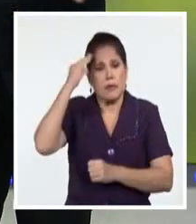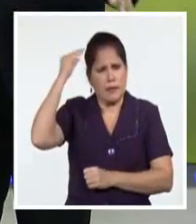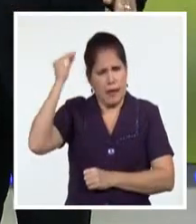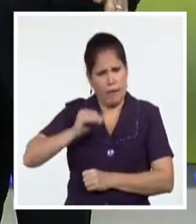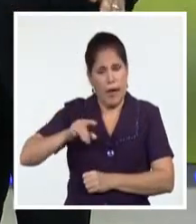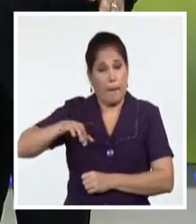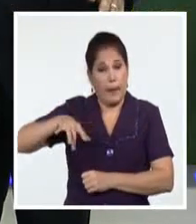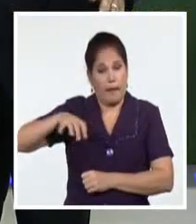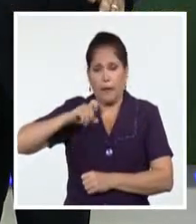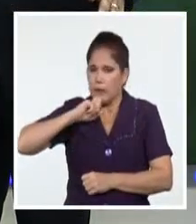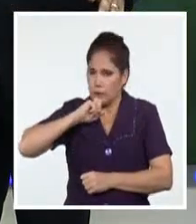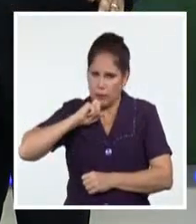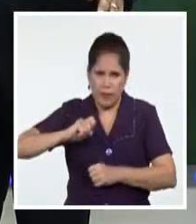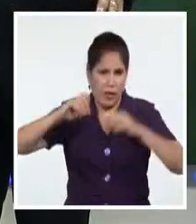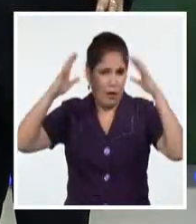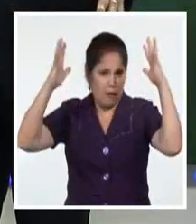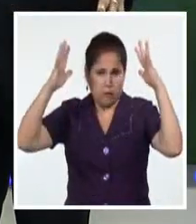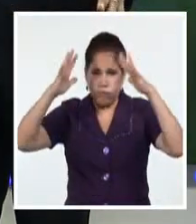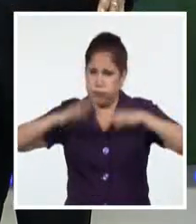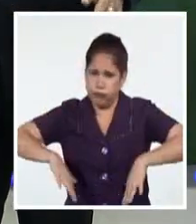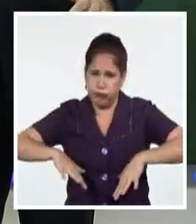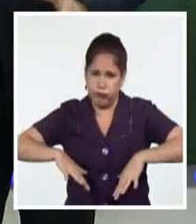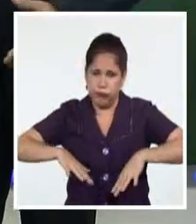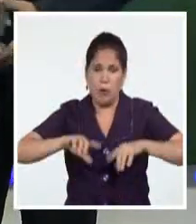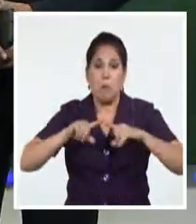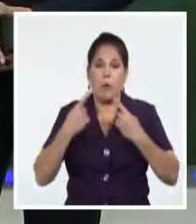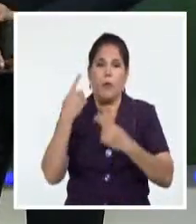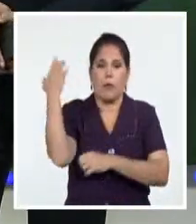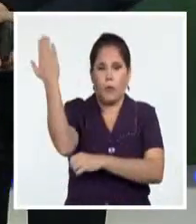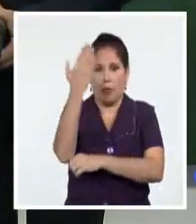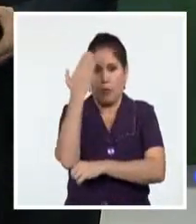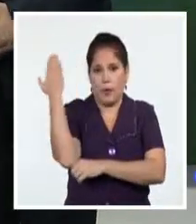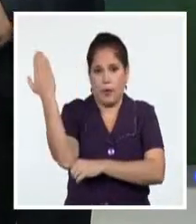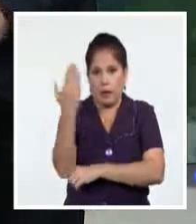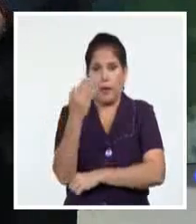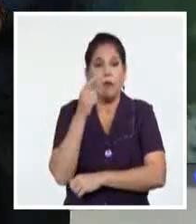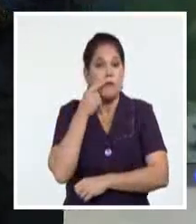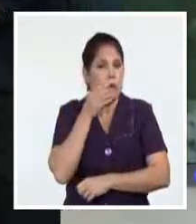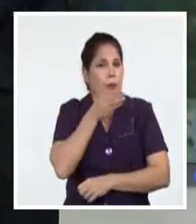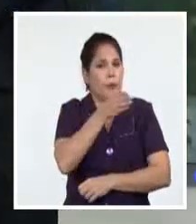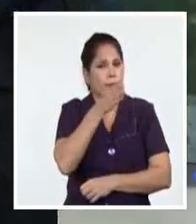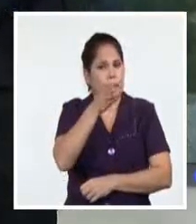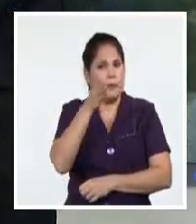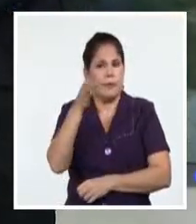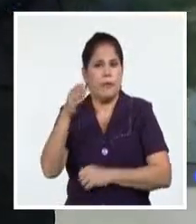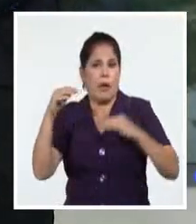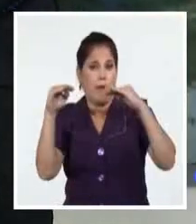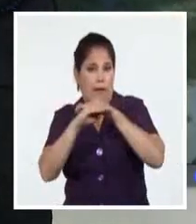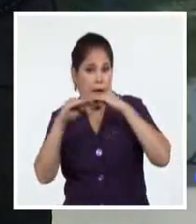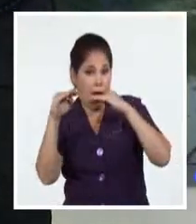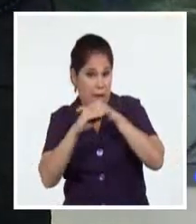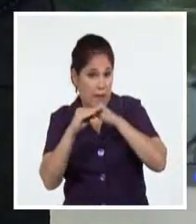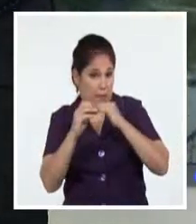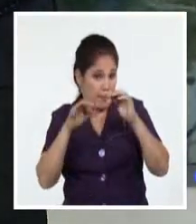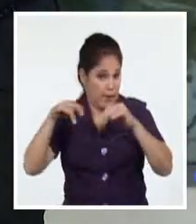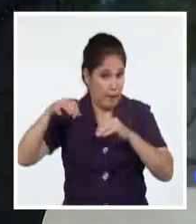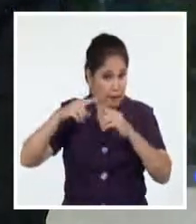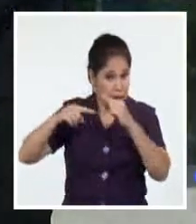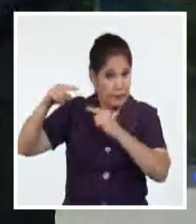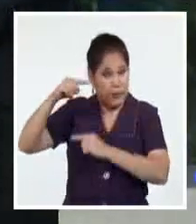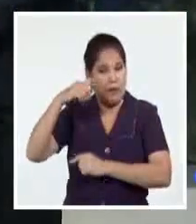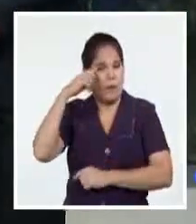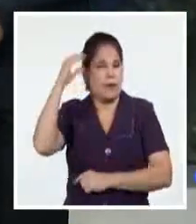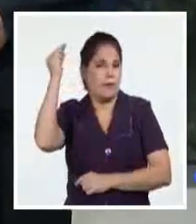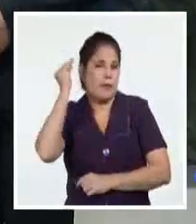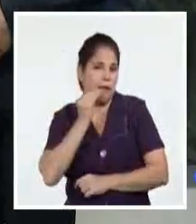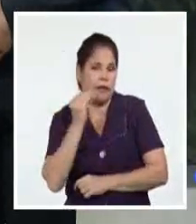quedado devastado tras el fuerte impacto del huracán Ian. Bastó un recorrido por las principales arterias de la urbe pinareña para palpar el